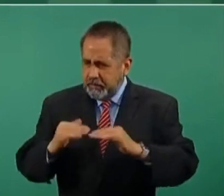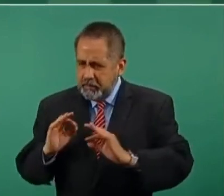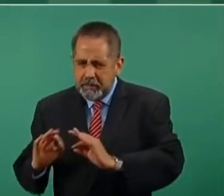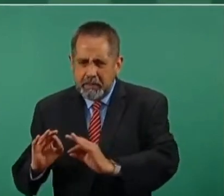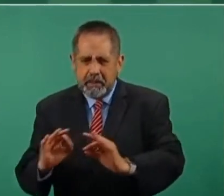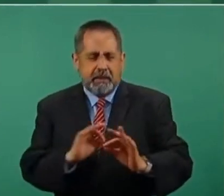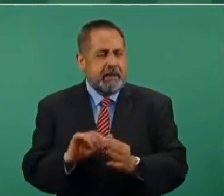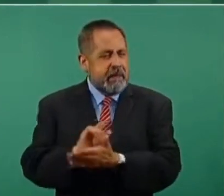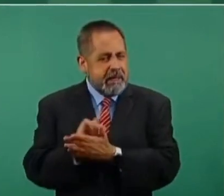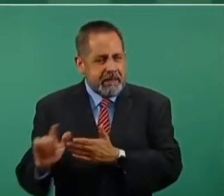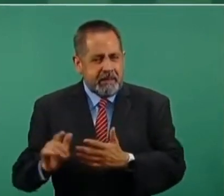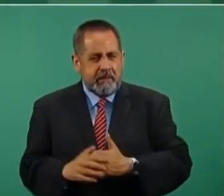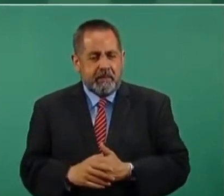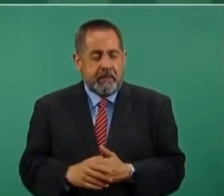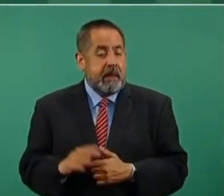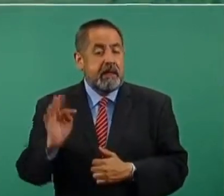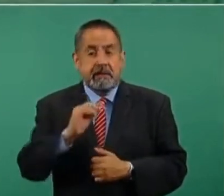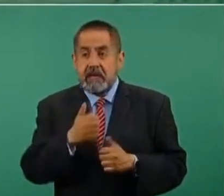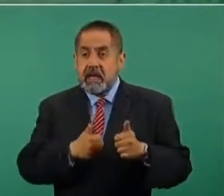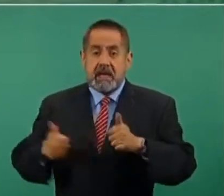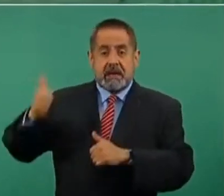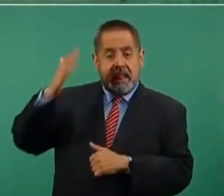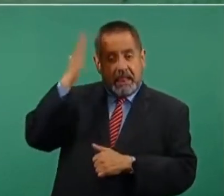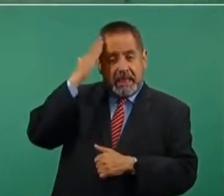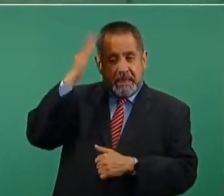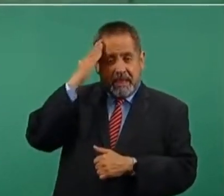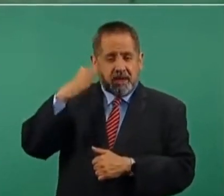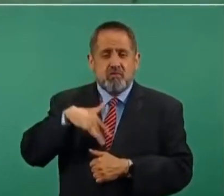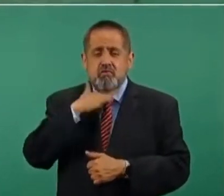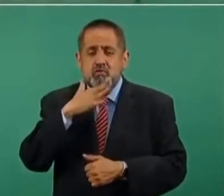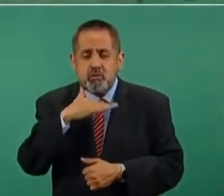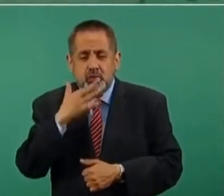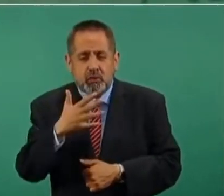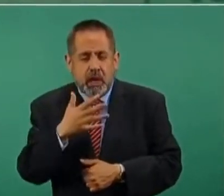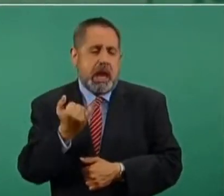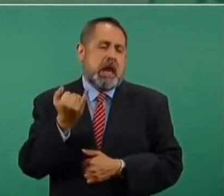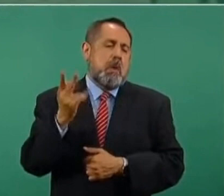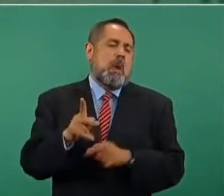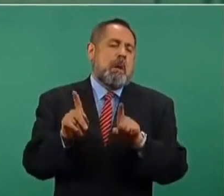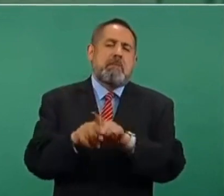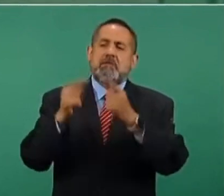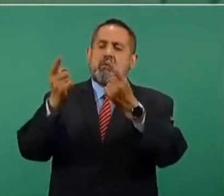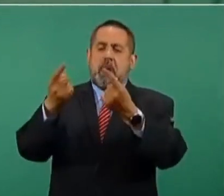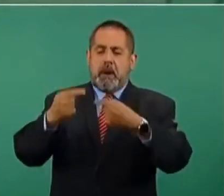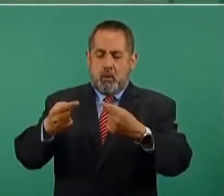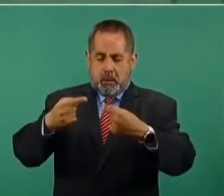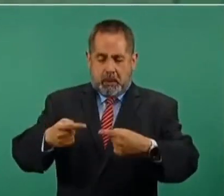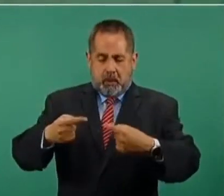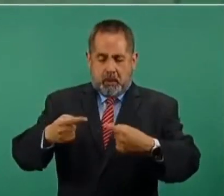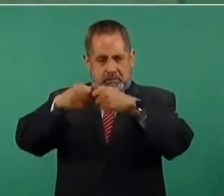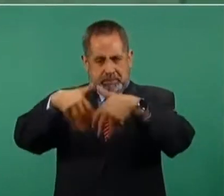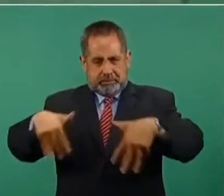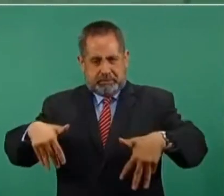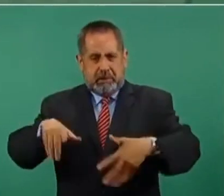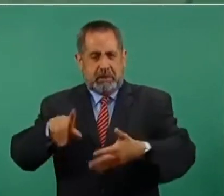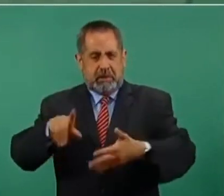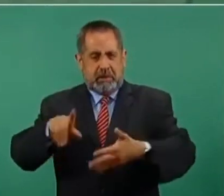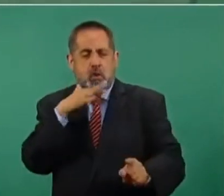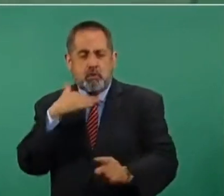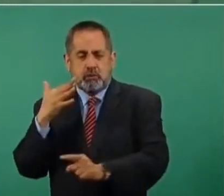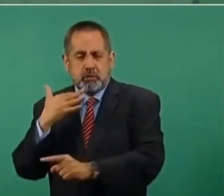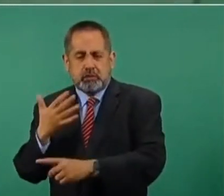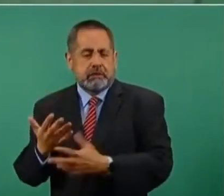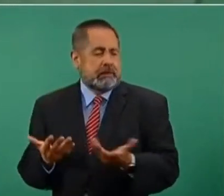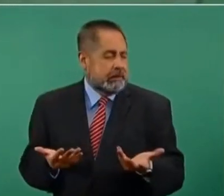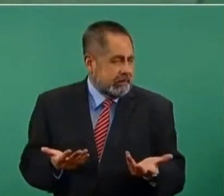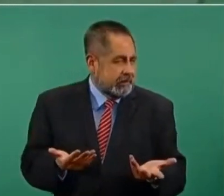Si arriba hay corrupción, pues no se puede resolver nunca